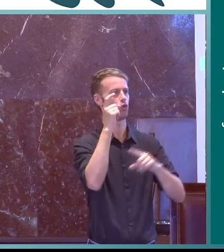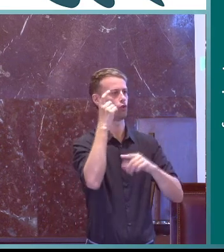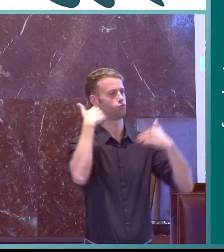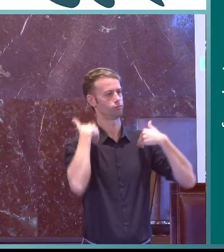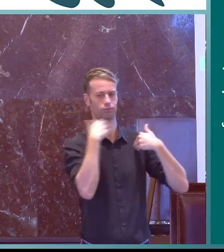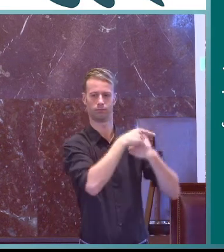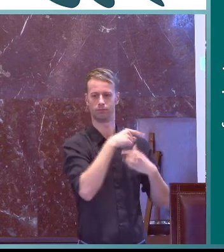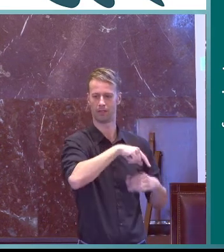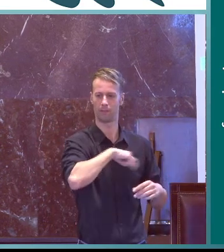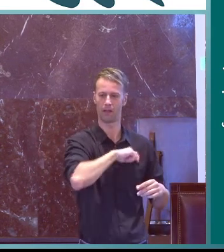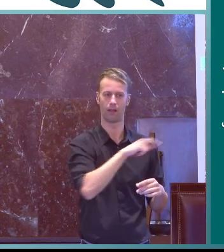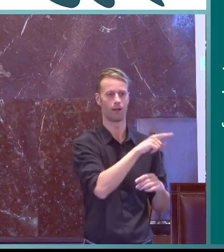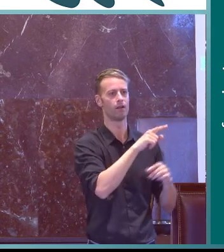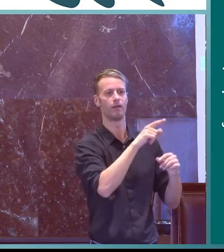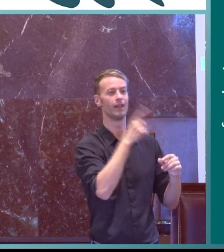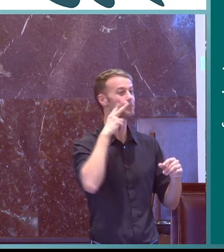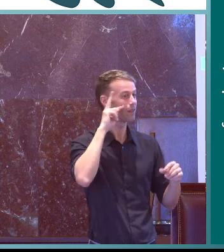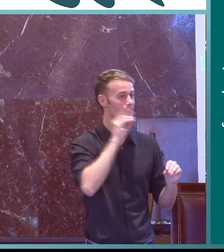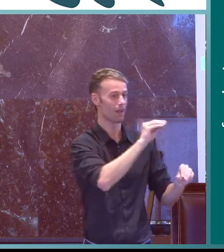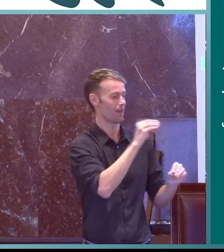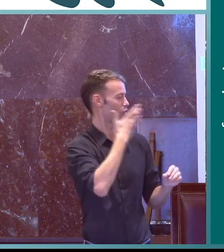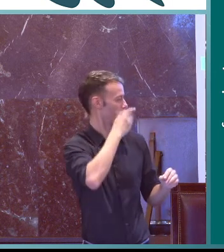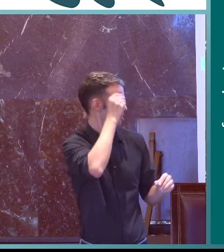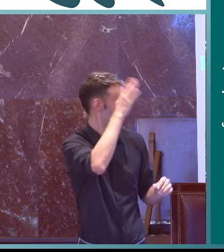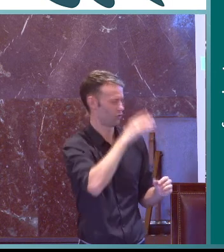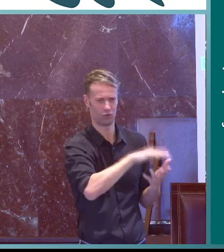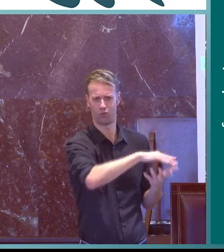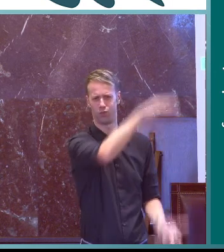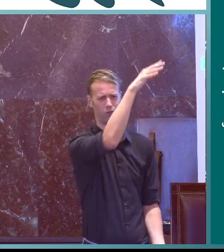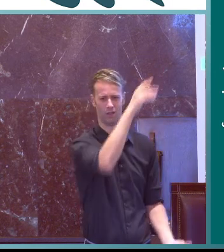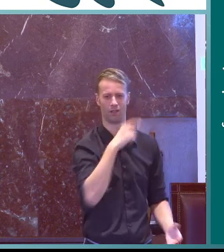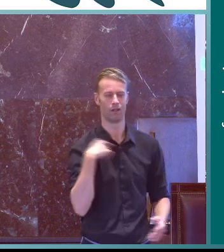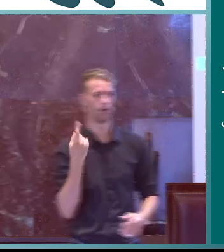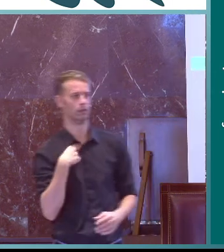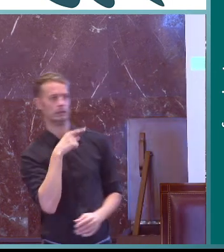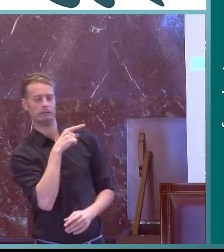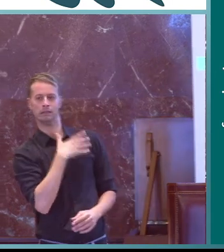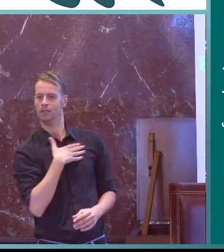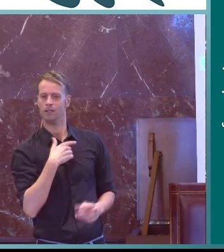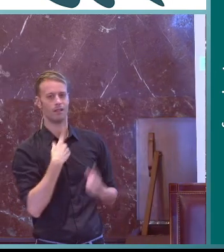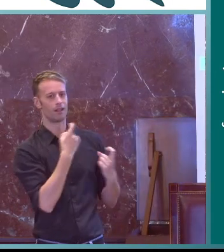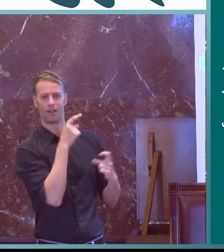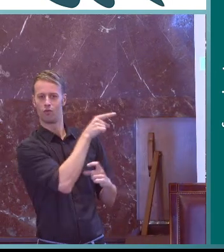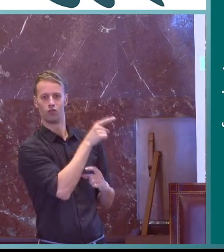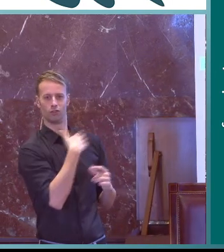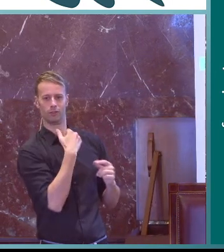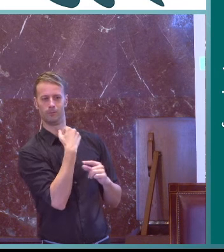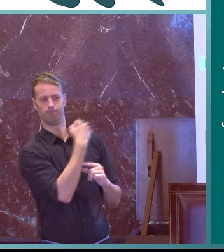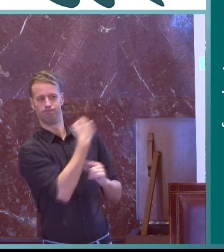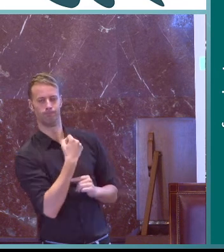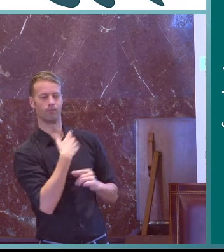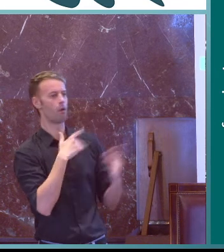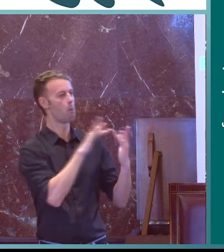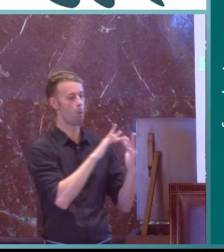y la adaptación de la lengua de signos al marco europeo sí que teníamos como referencia la experiencia que teníais vosotros y